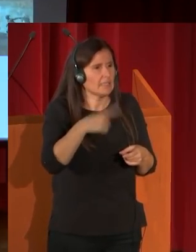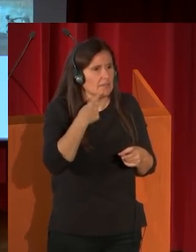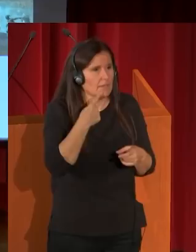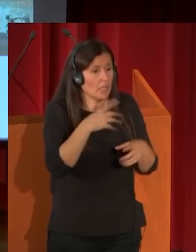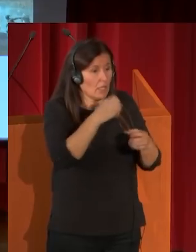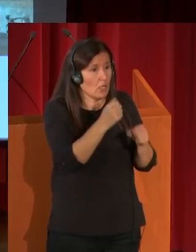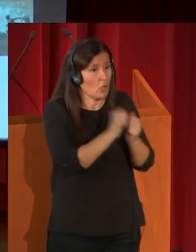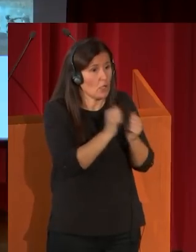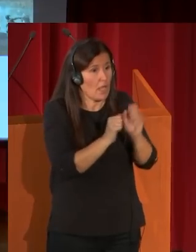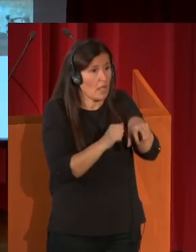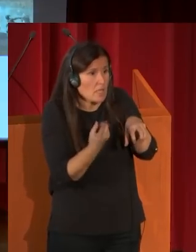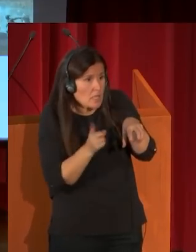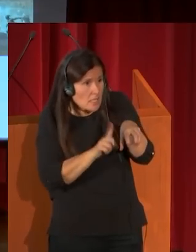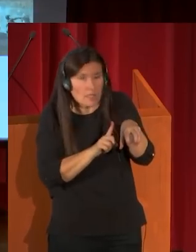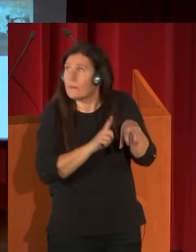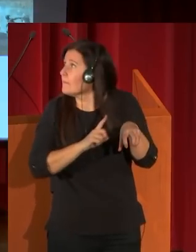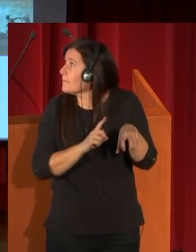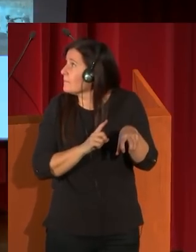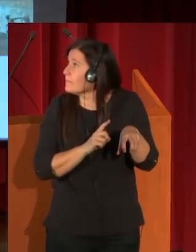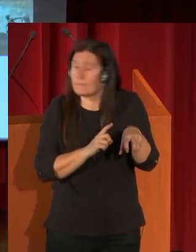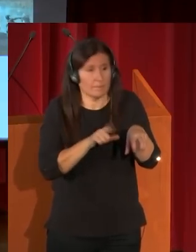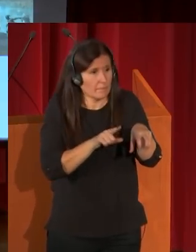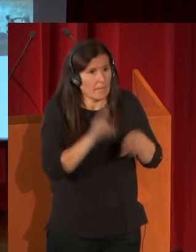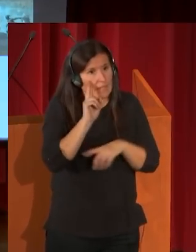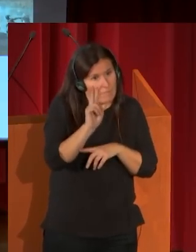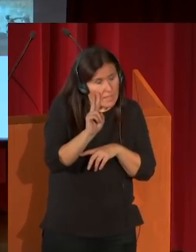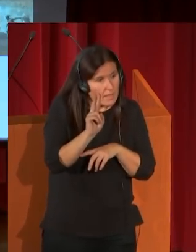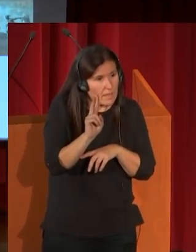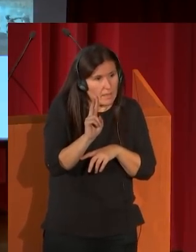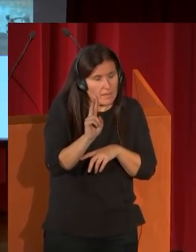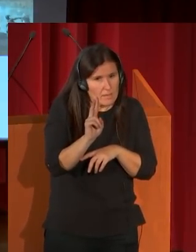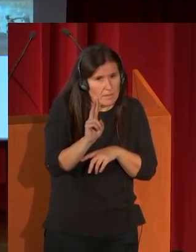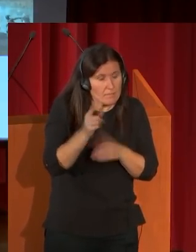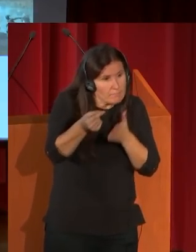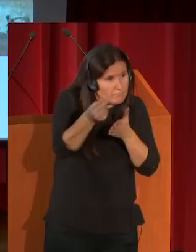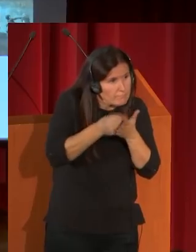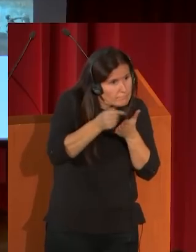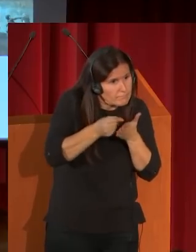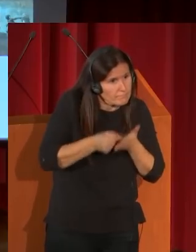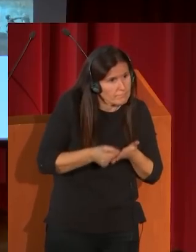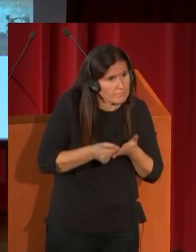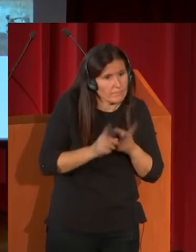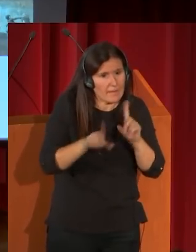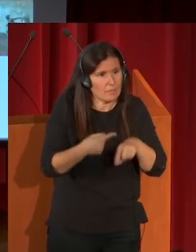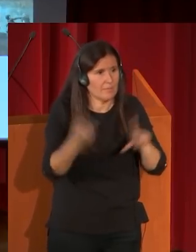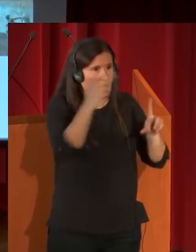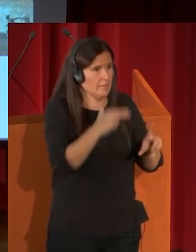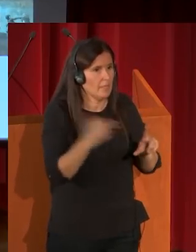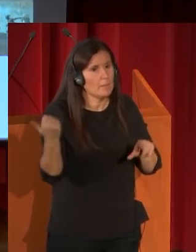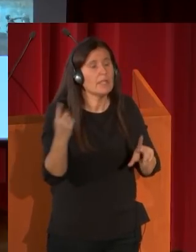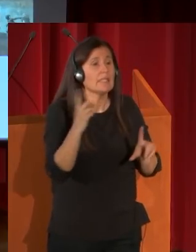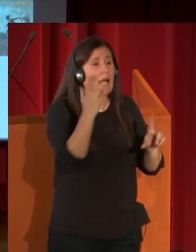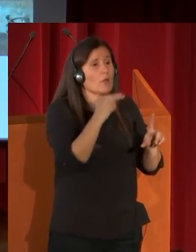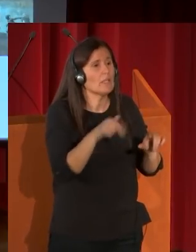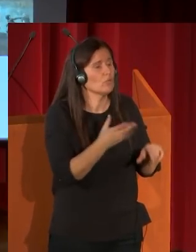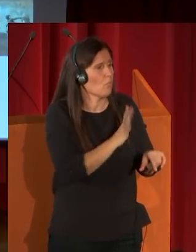roca, y allí toma algún apunte del campo de batalla. Pero esta obra, que es un boceto, esta es